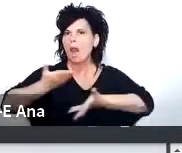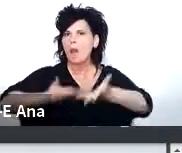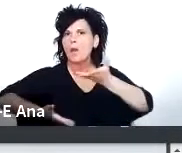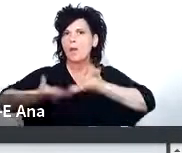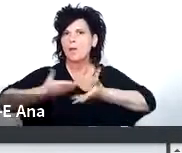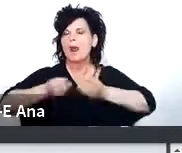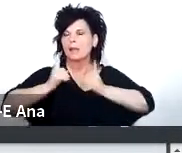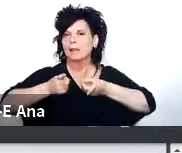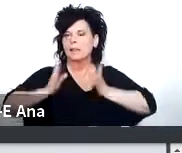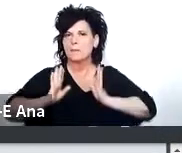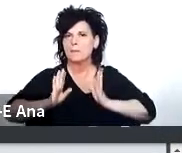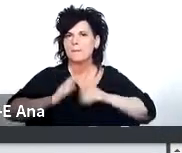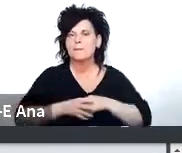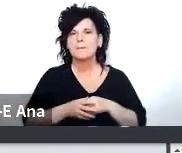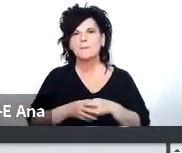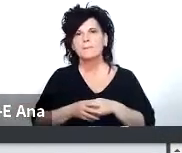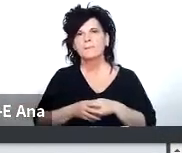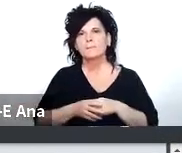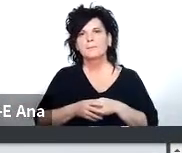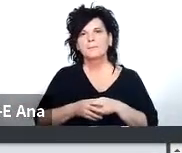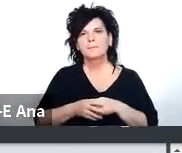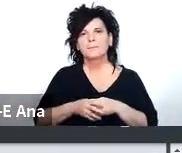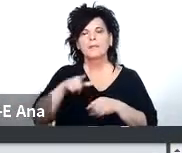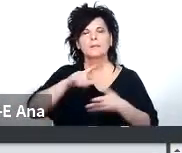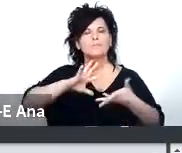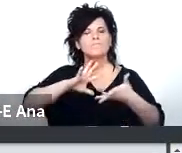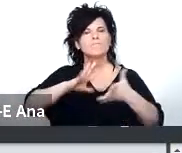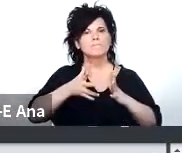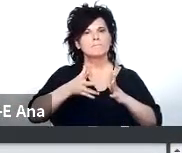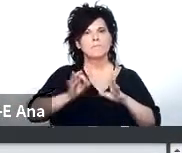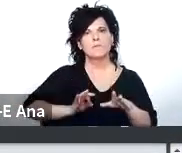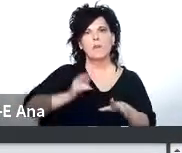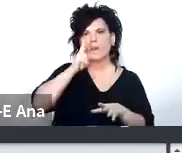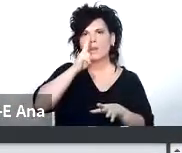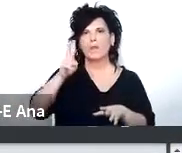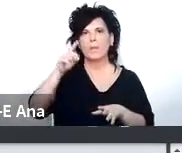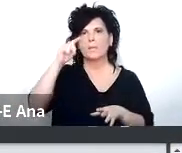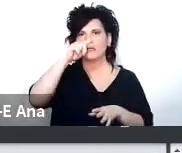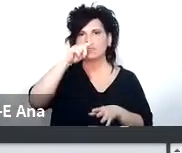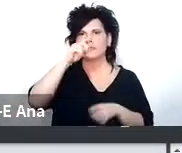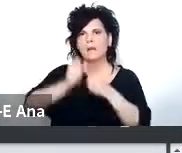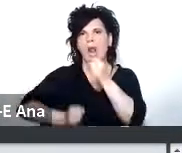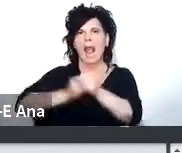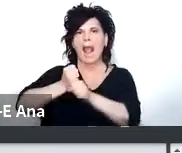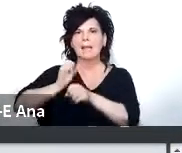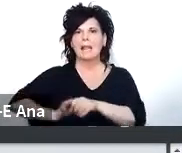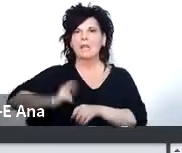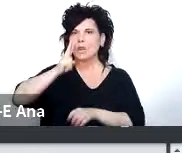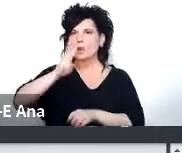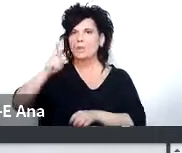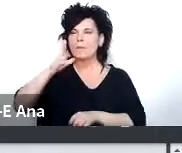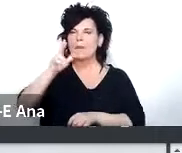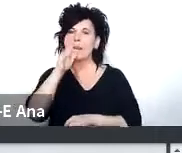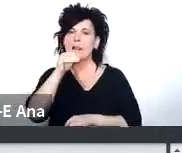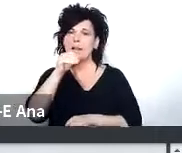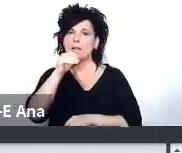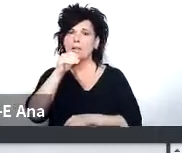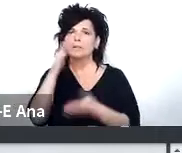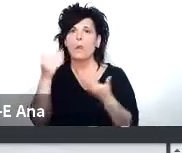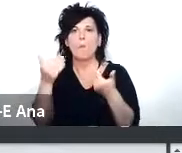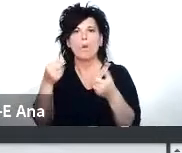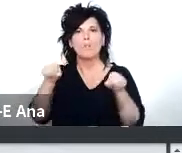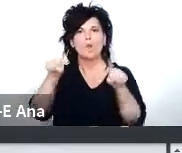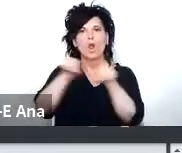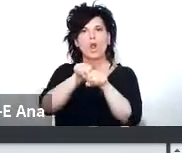y es así que de esa manera de 2007 a 2014 pudimos sostener la conectividad